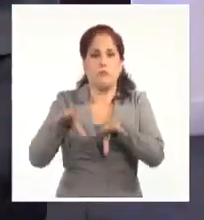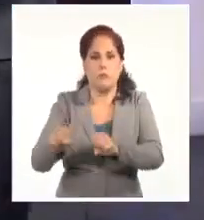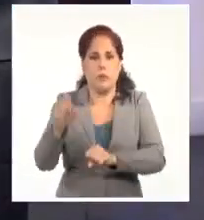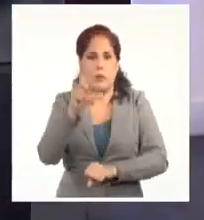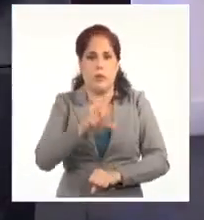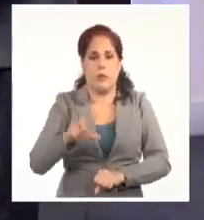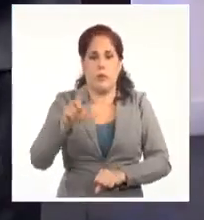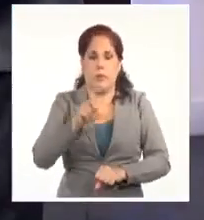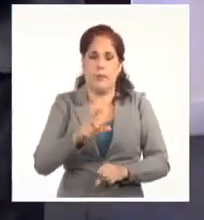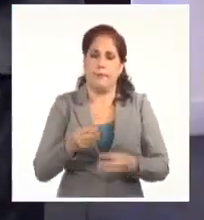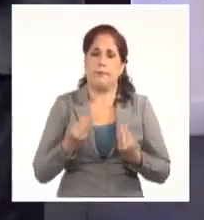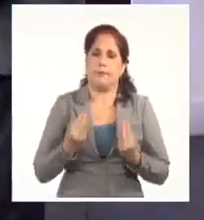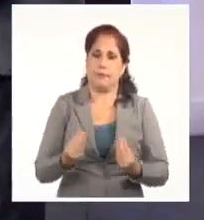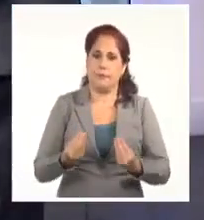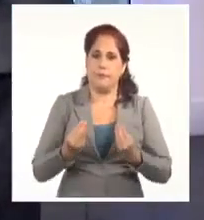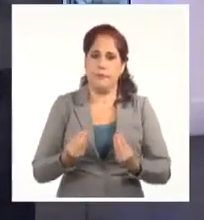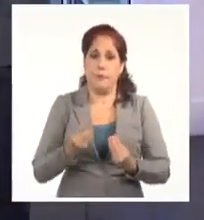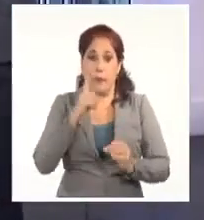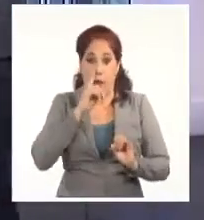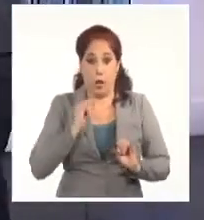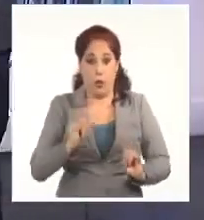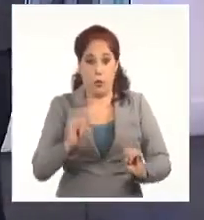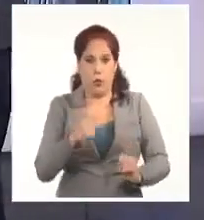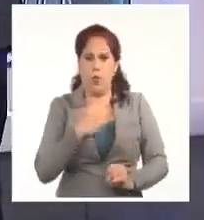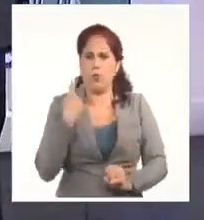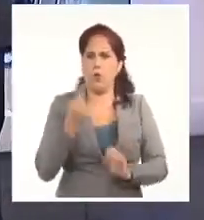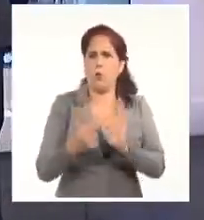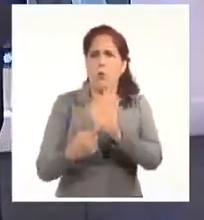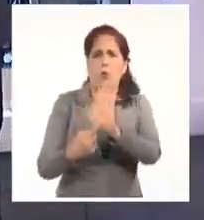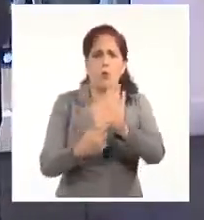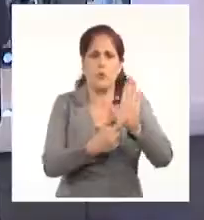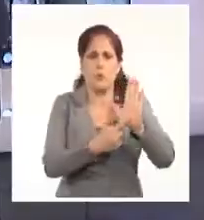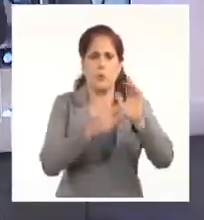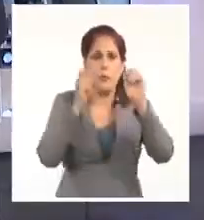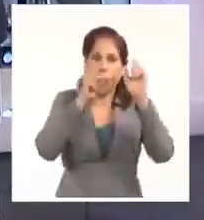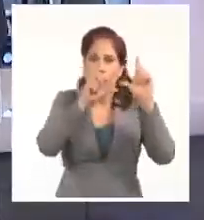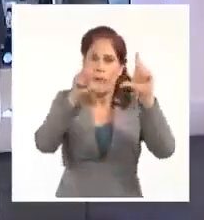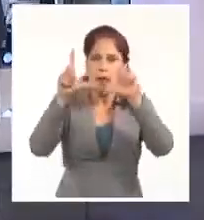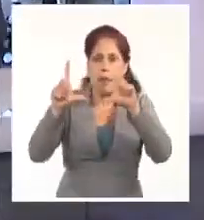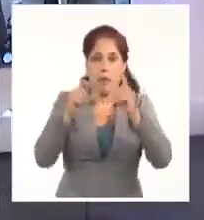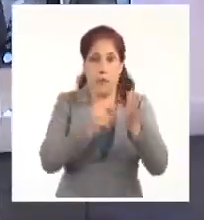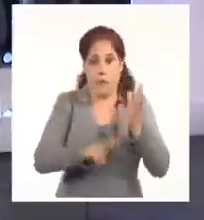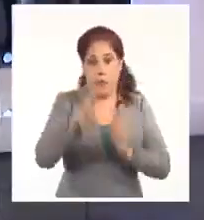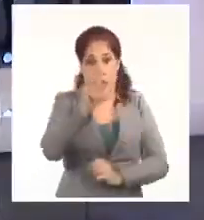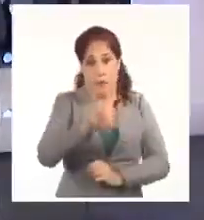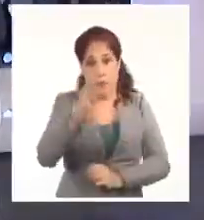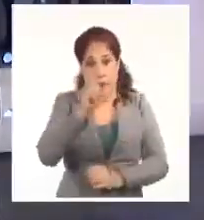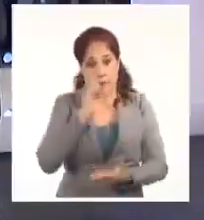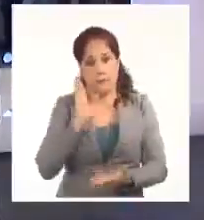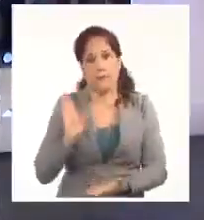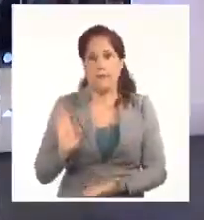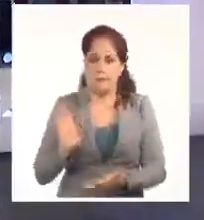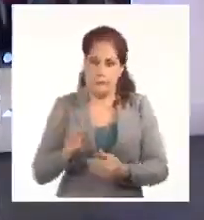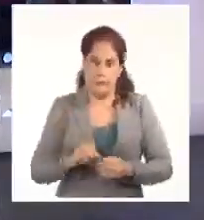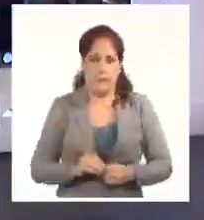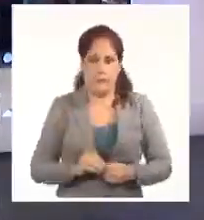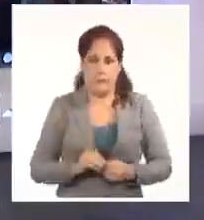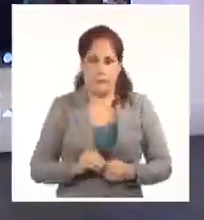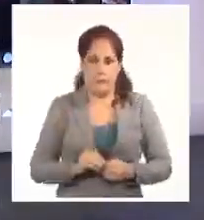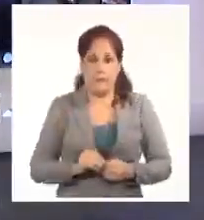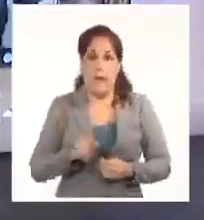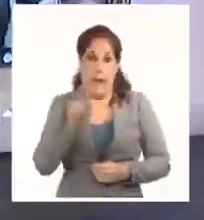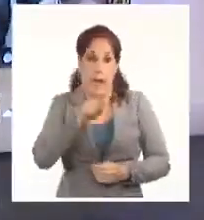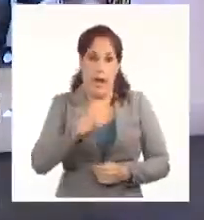Pues en nuestros noticieros les hemos mostrado estas imágenes que ven a continuación de Camagüey y los sagramontinos